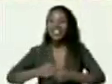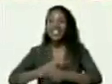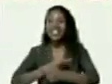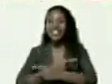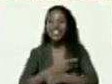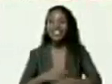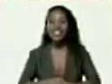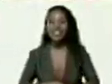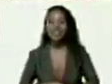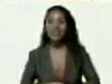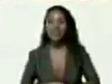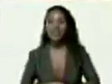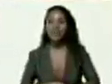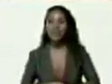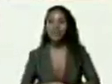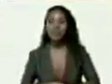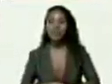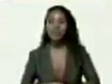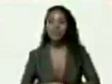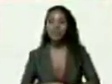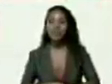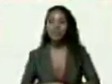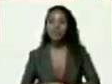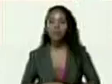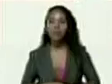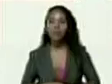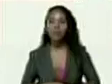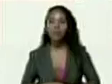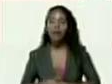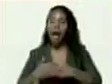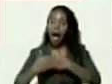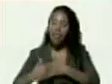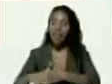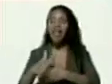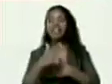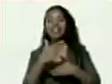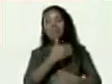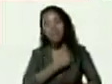bueno eh adelante presidente